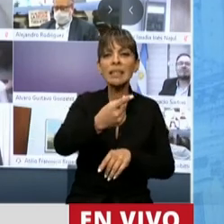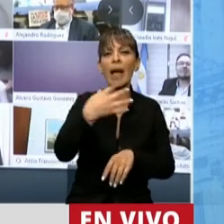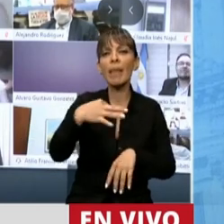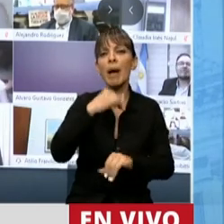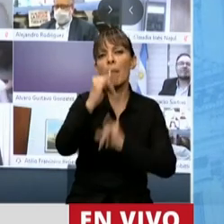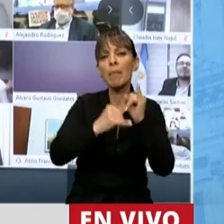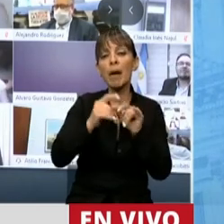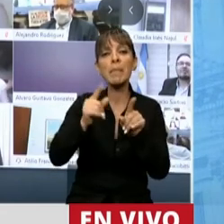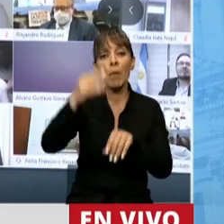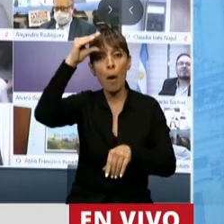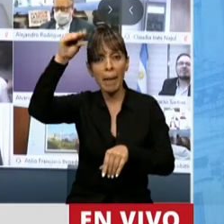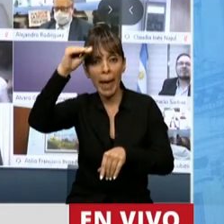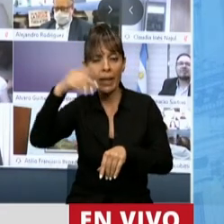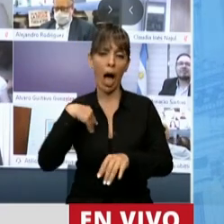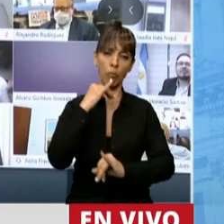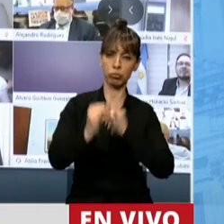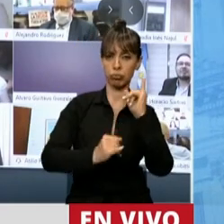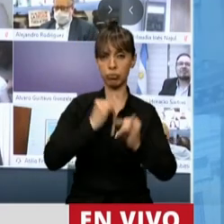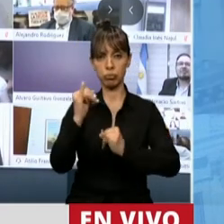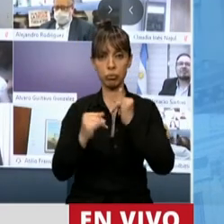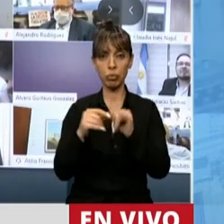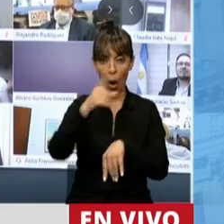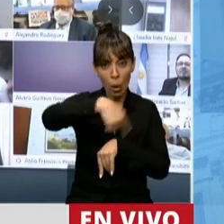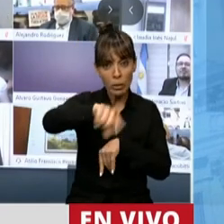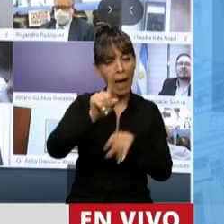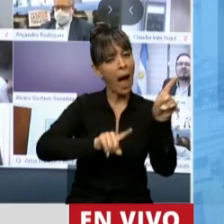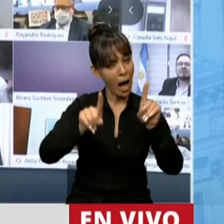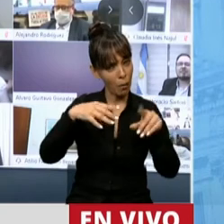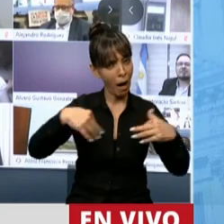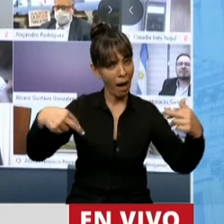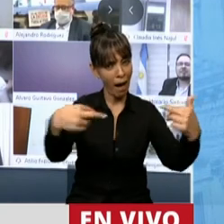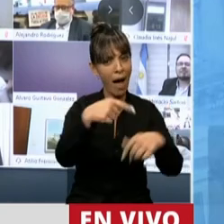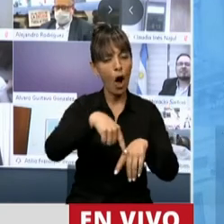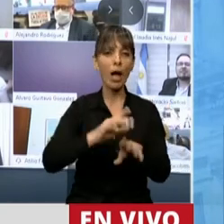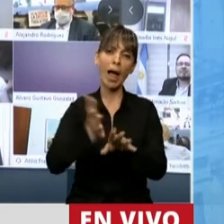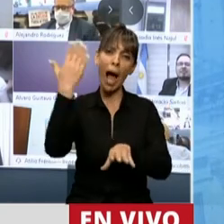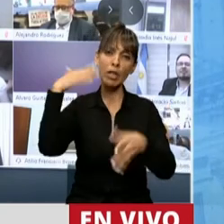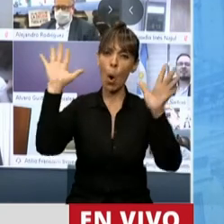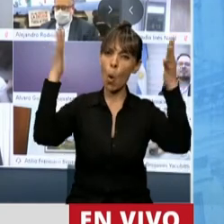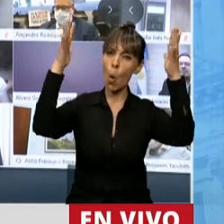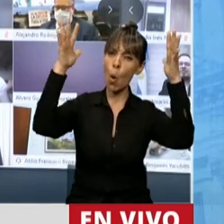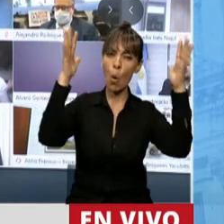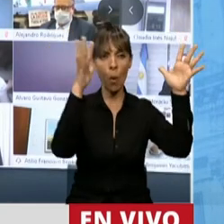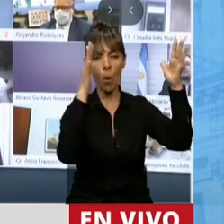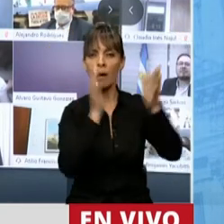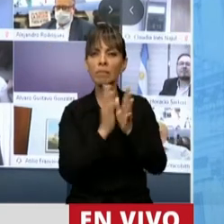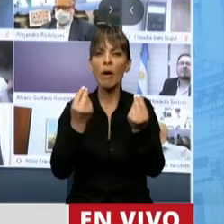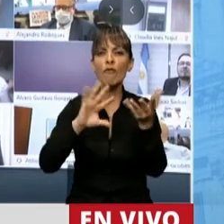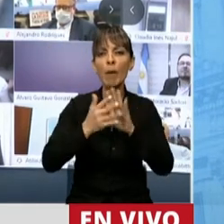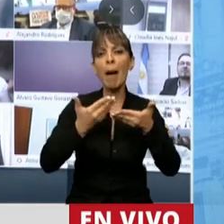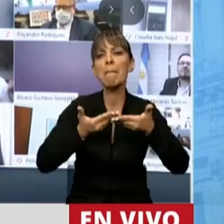ilustrarnos Marcos Peña y que muchos de los diputados que están sentados hoy en la Cámara aplaudían de pie que tenía que ver con la apertura